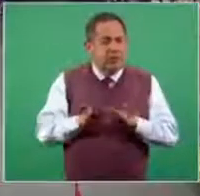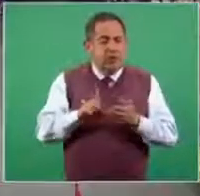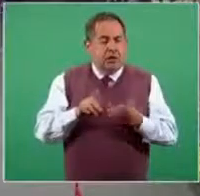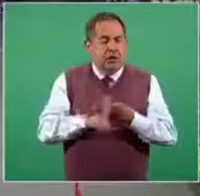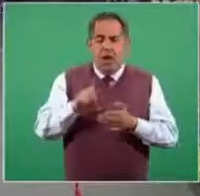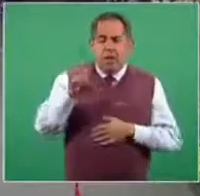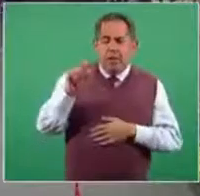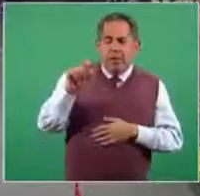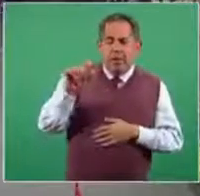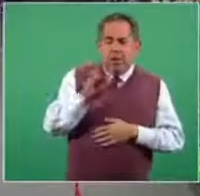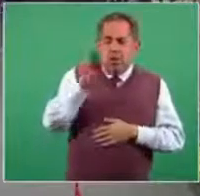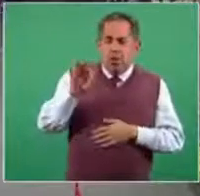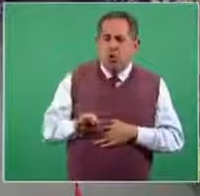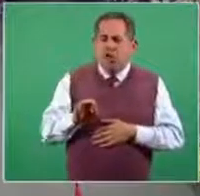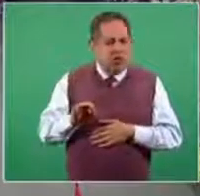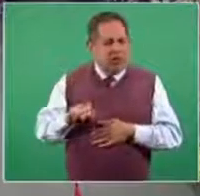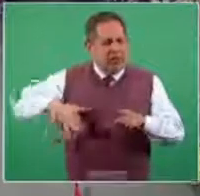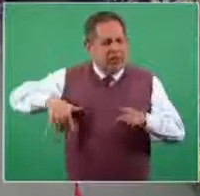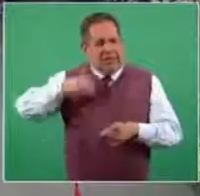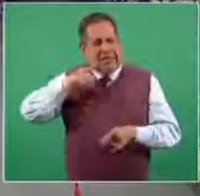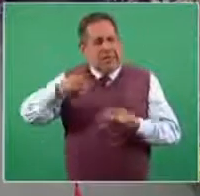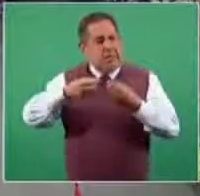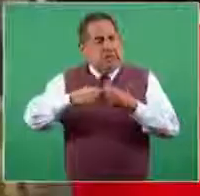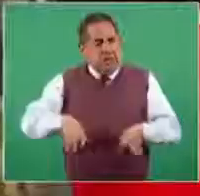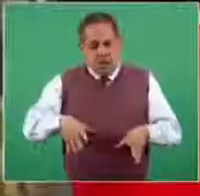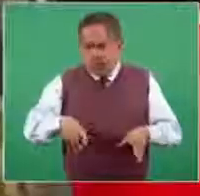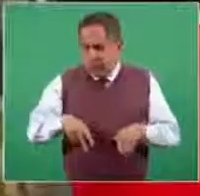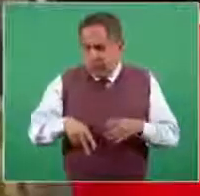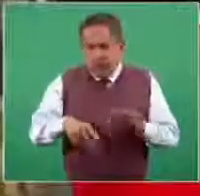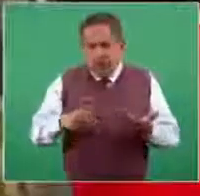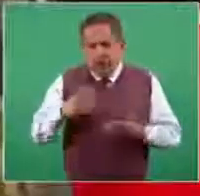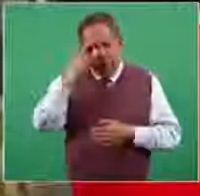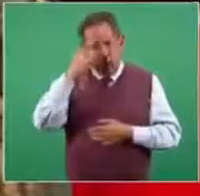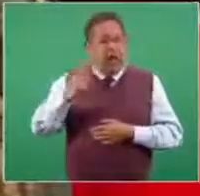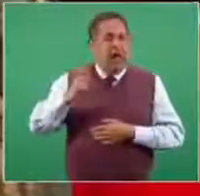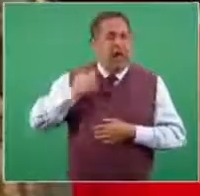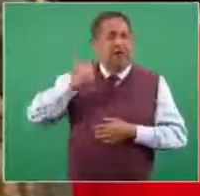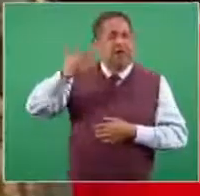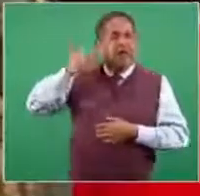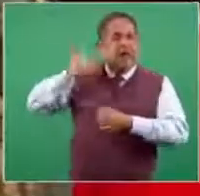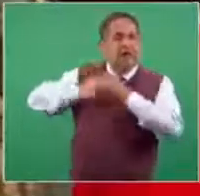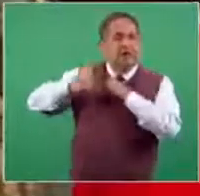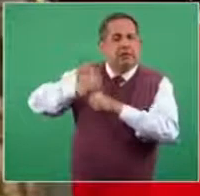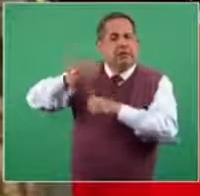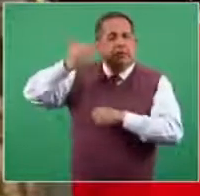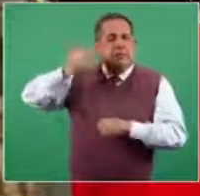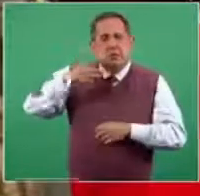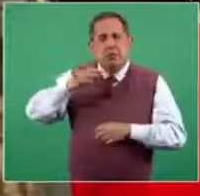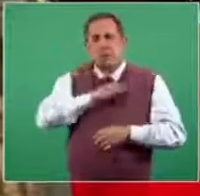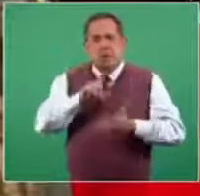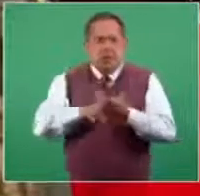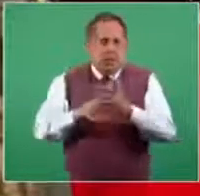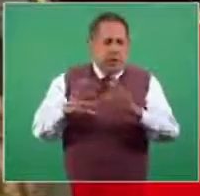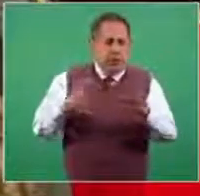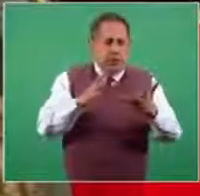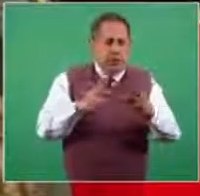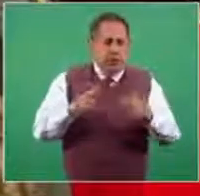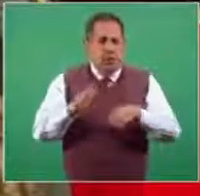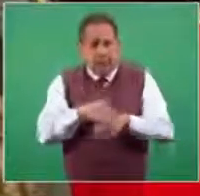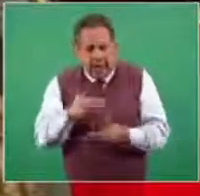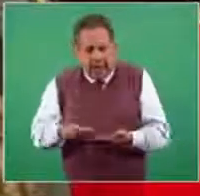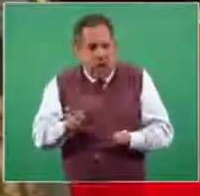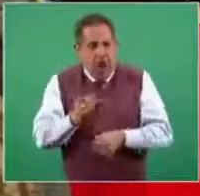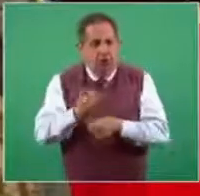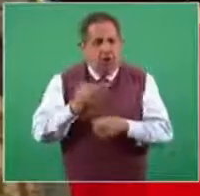de 20 por ciento del que comentaba, que en sexenios pasados, en años anteriores, es más o menos lo que calculan y por qué